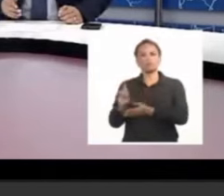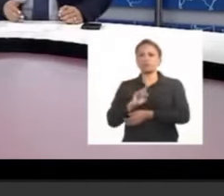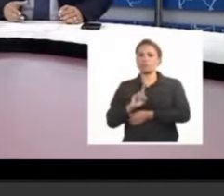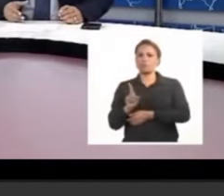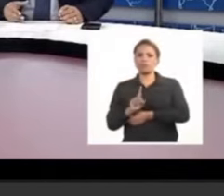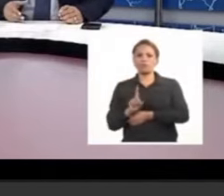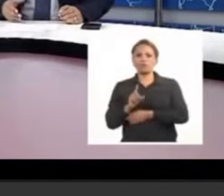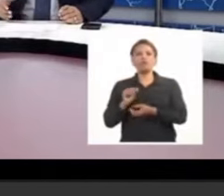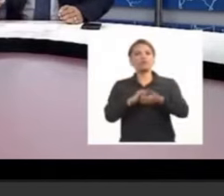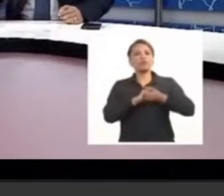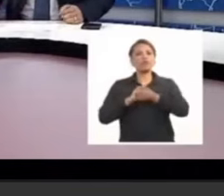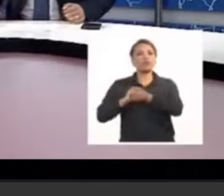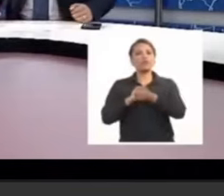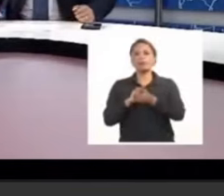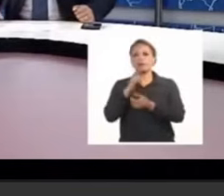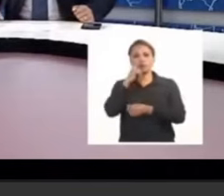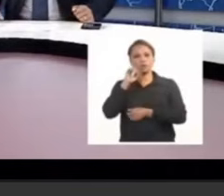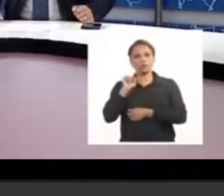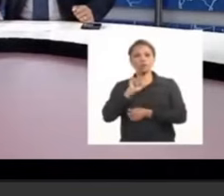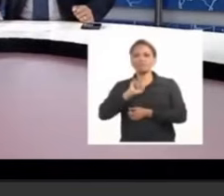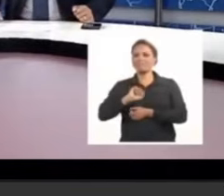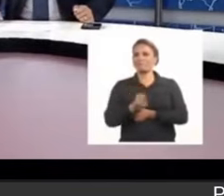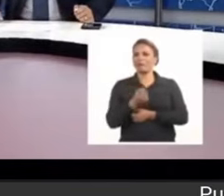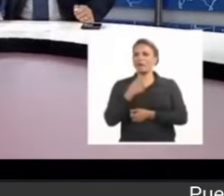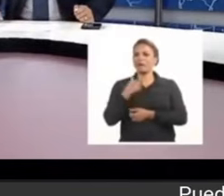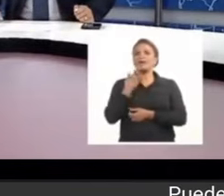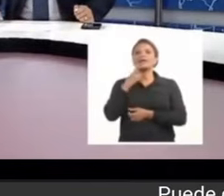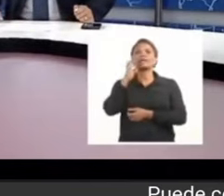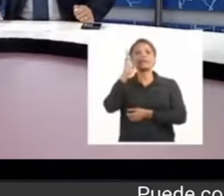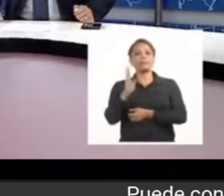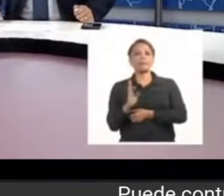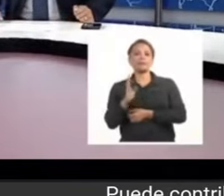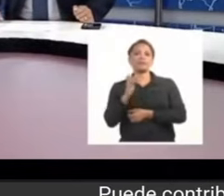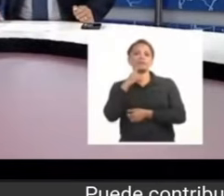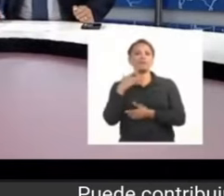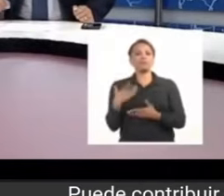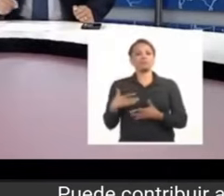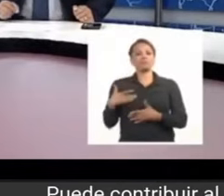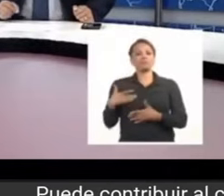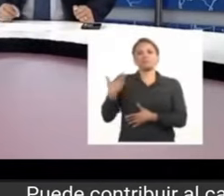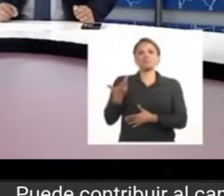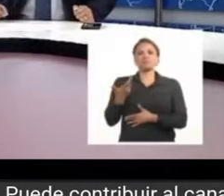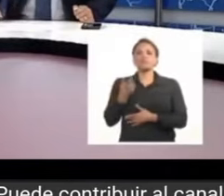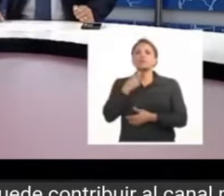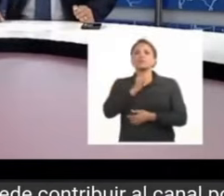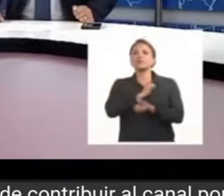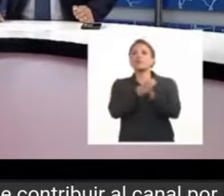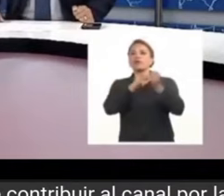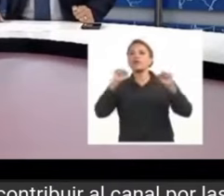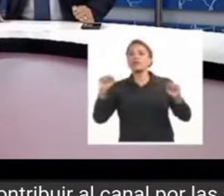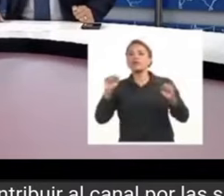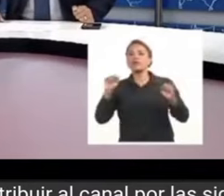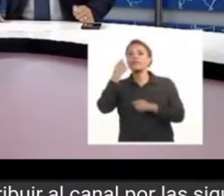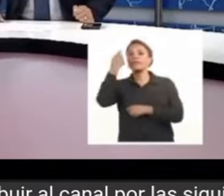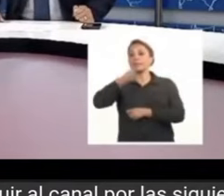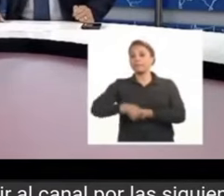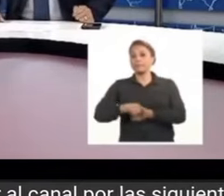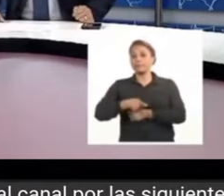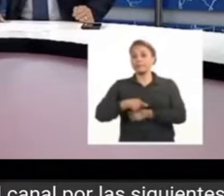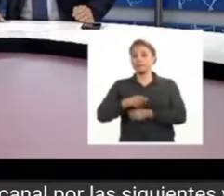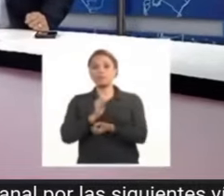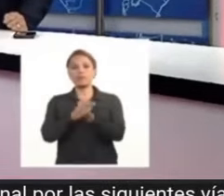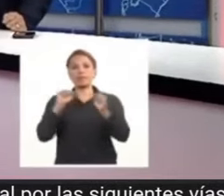solidaridad no mezquindad respeto no arrogancia soberanía y libre determinación